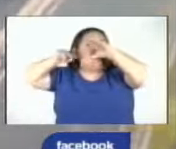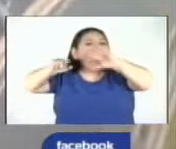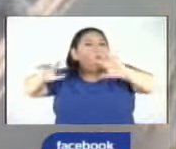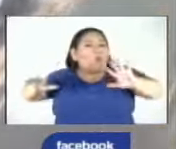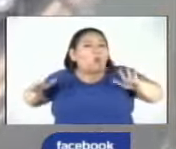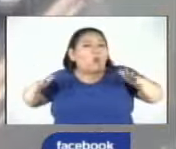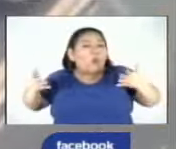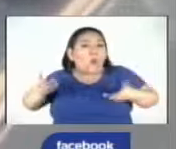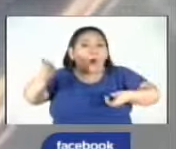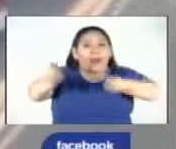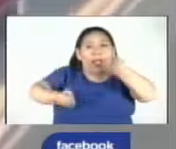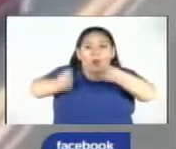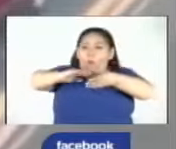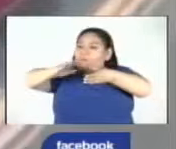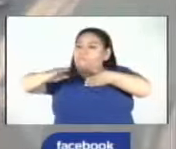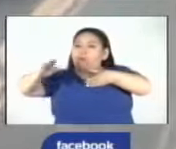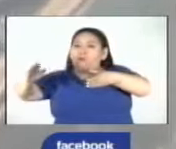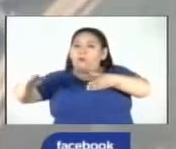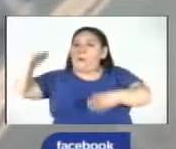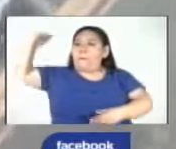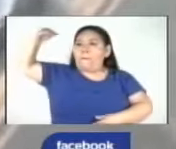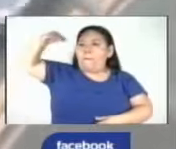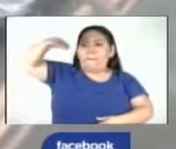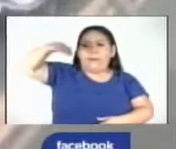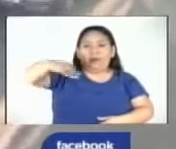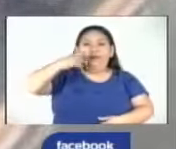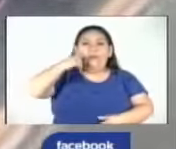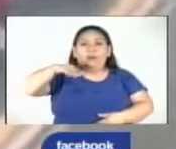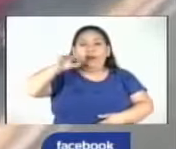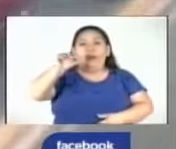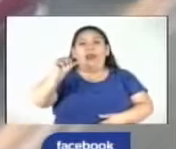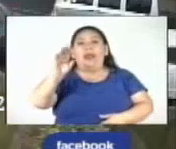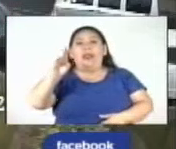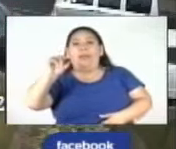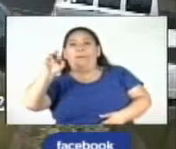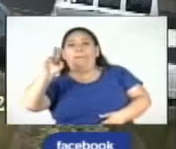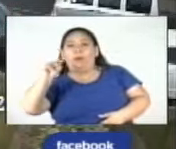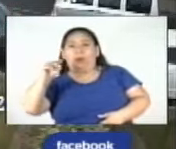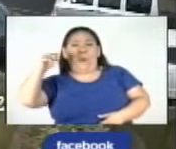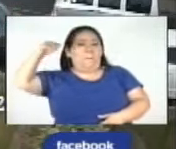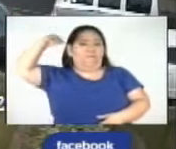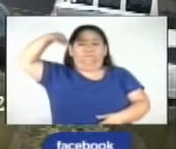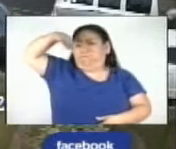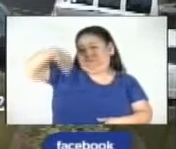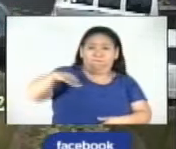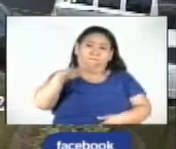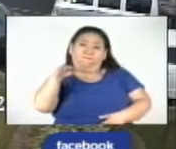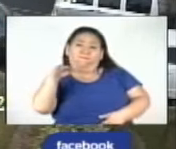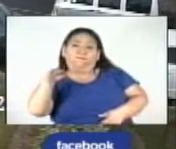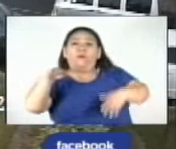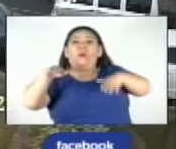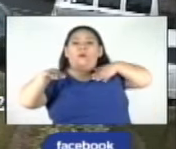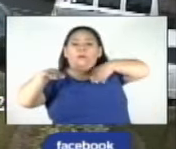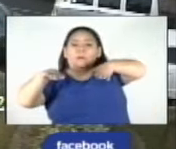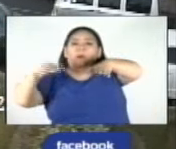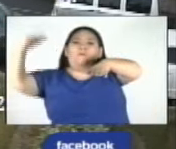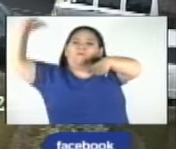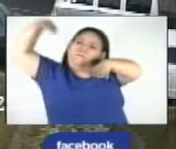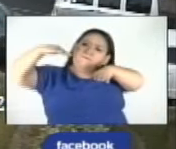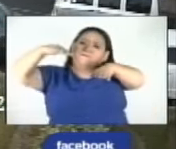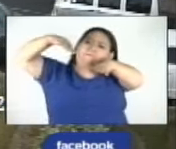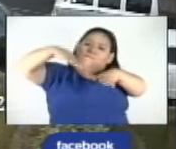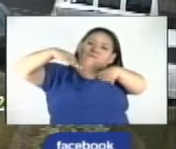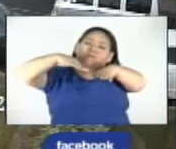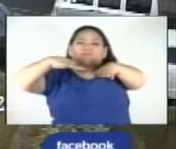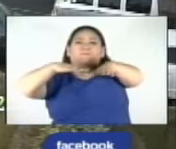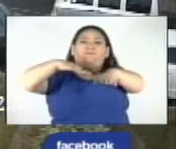se observa cómo una camioneta baja por la pendiente de la avenida Albert Einstein a excesiva velocidad, tras sufrir fallas en el